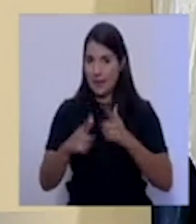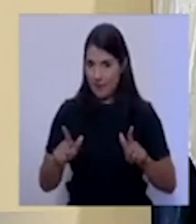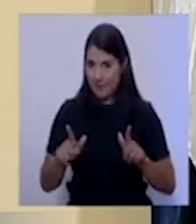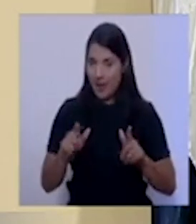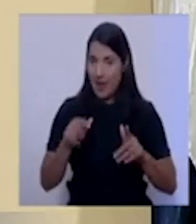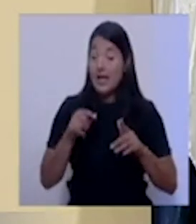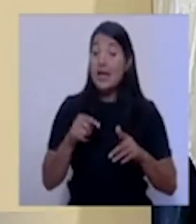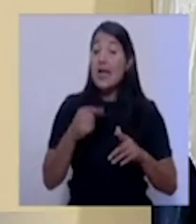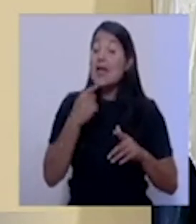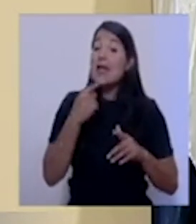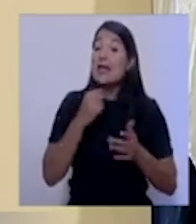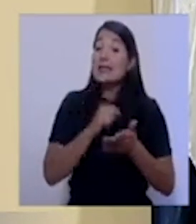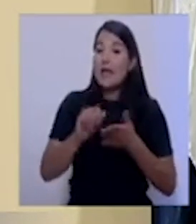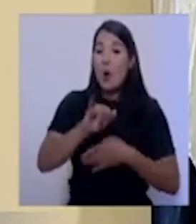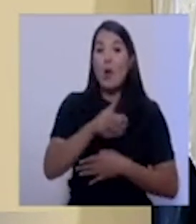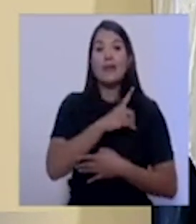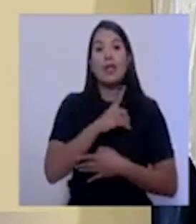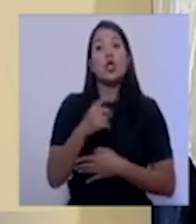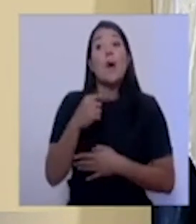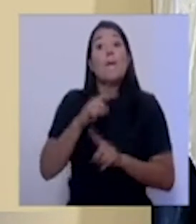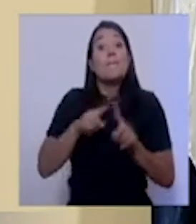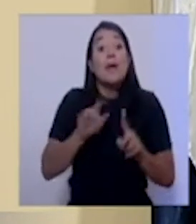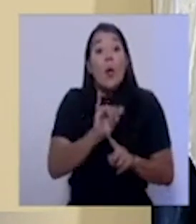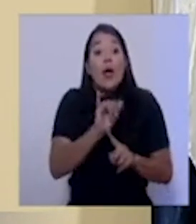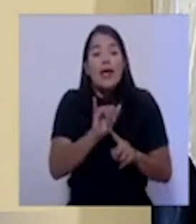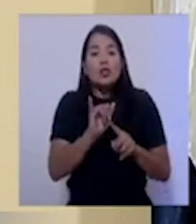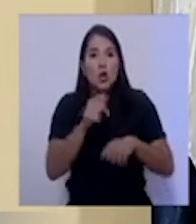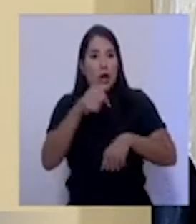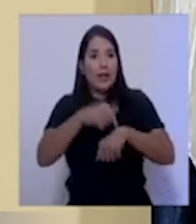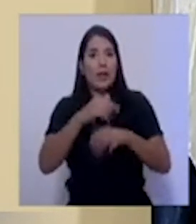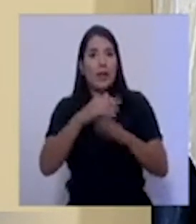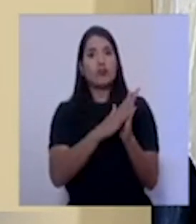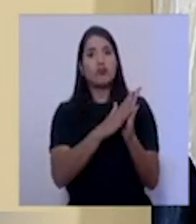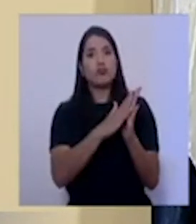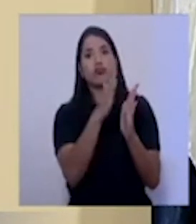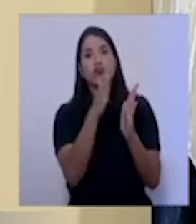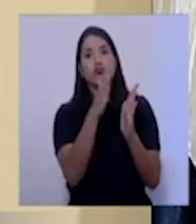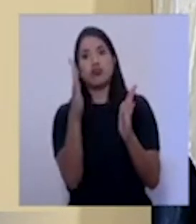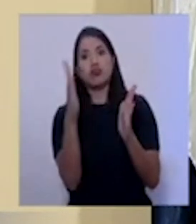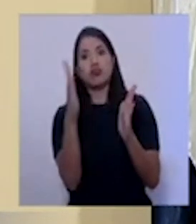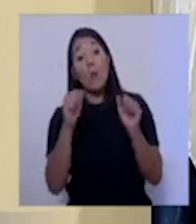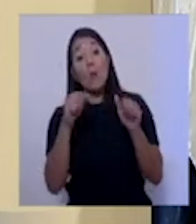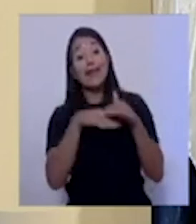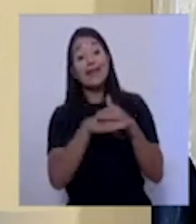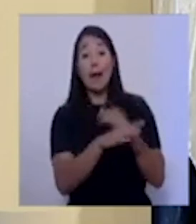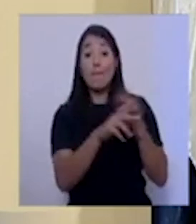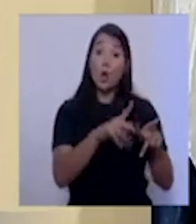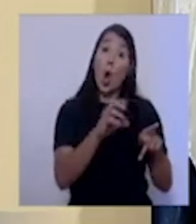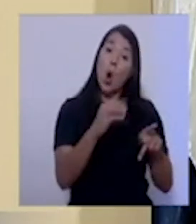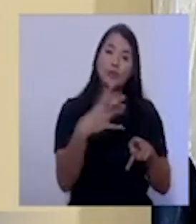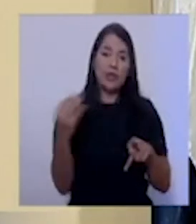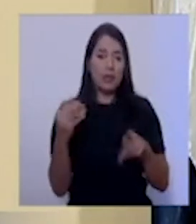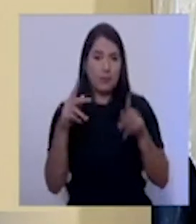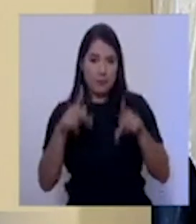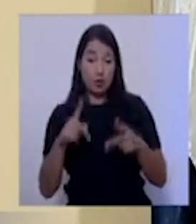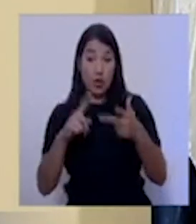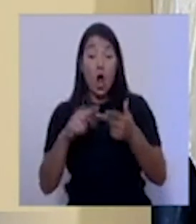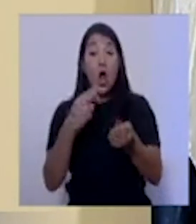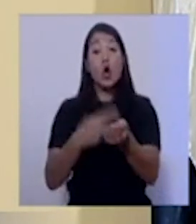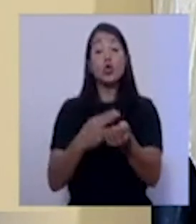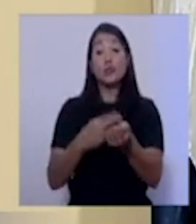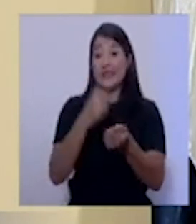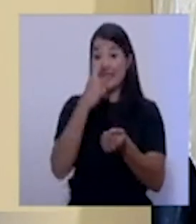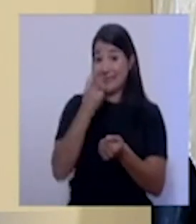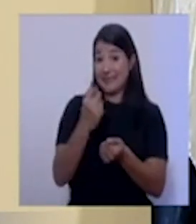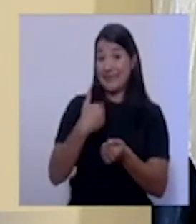porque esto va variando conforme va pasando el día, se regresan pacientes o se internan pacientes. En el Calderón Guardia, teníamos internados